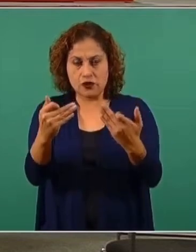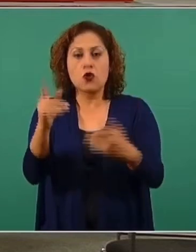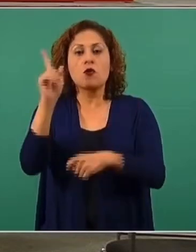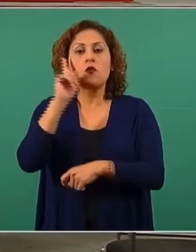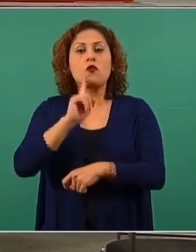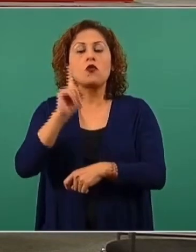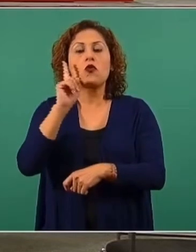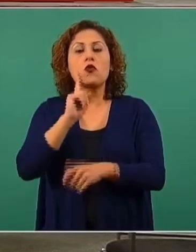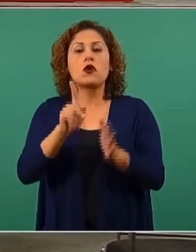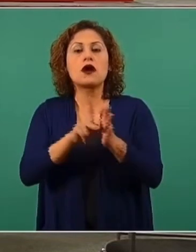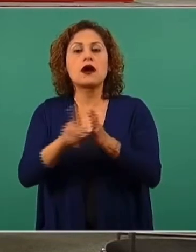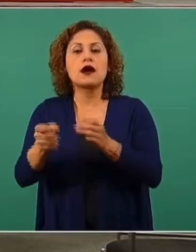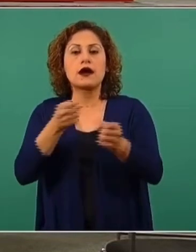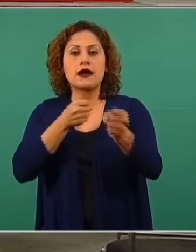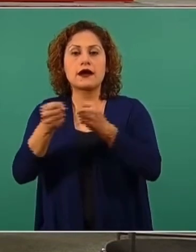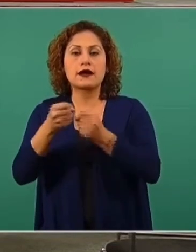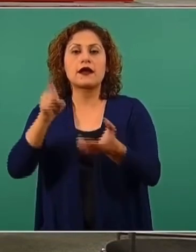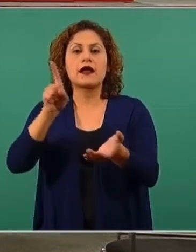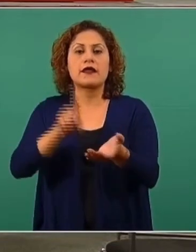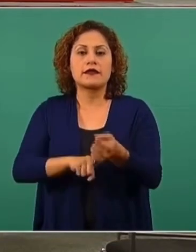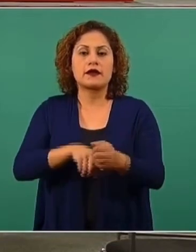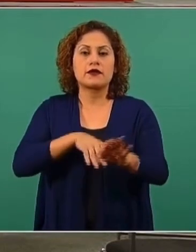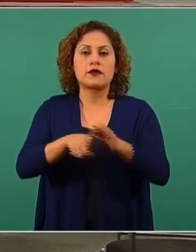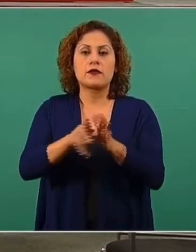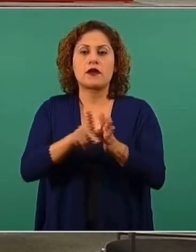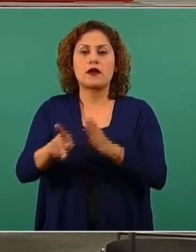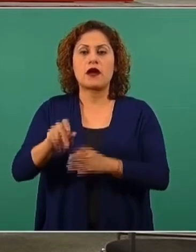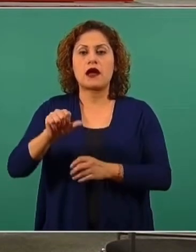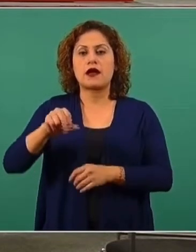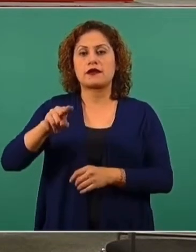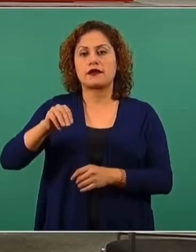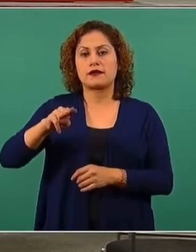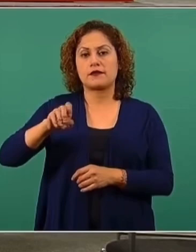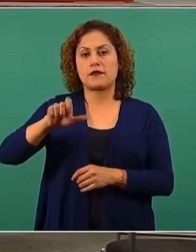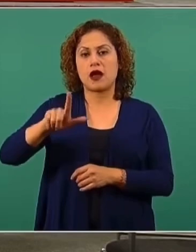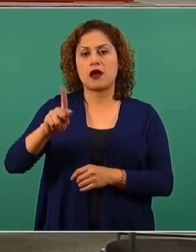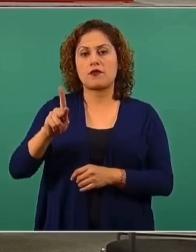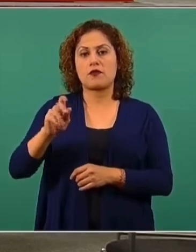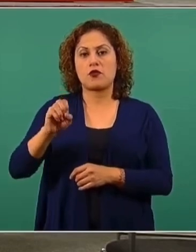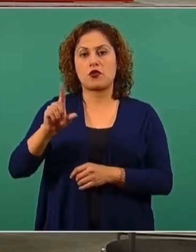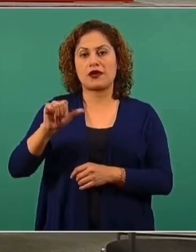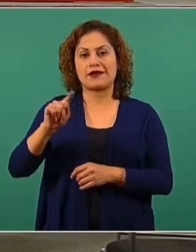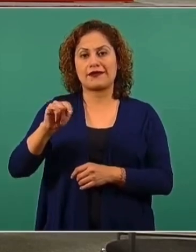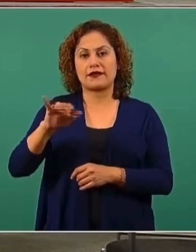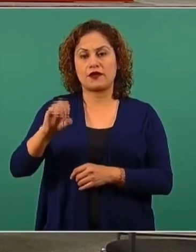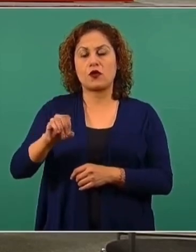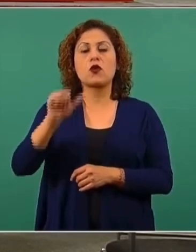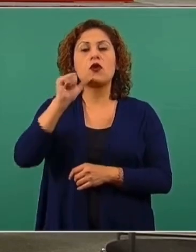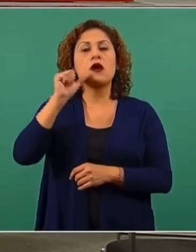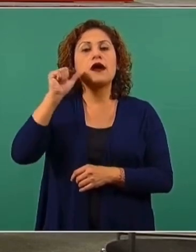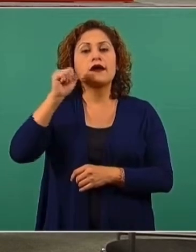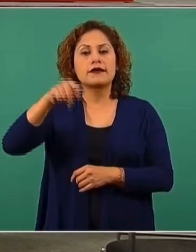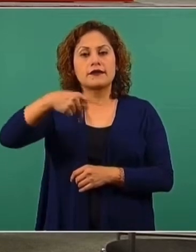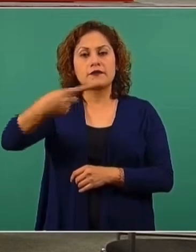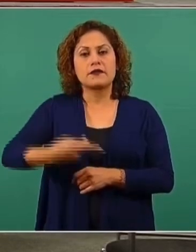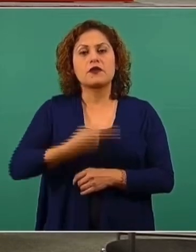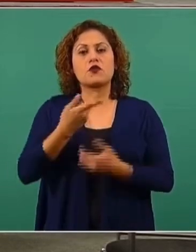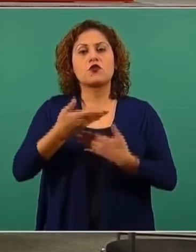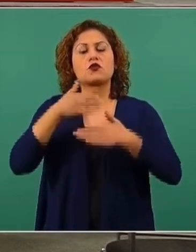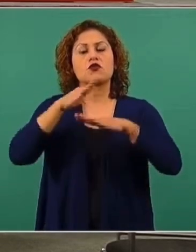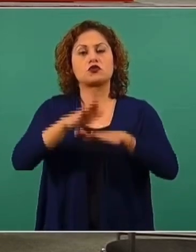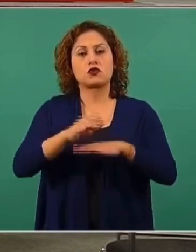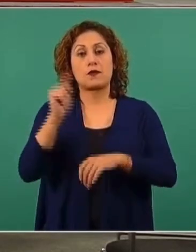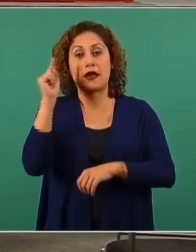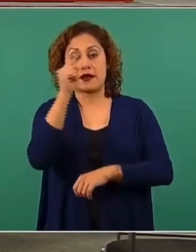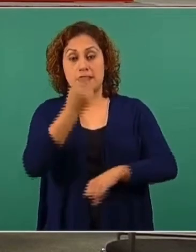reportera de Animal Político, que ayer nos comentaba sobre que en el Estado